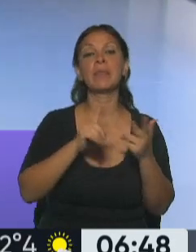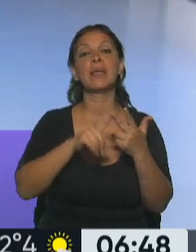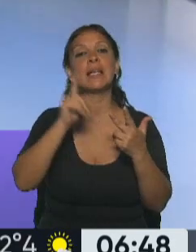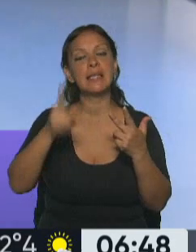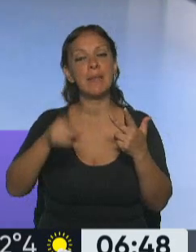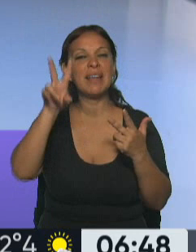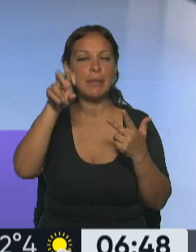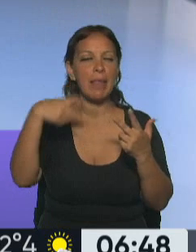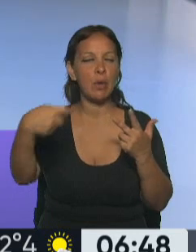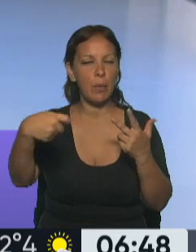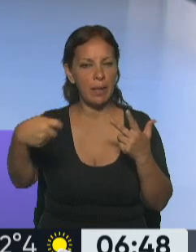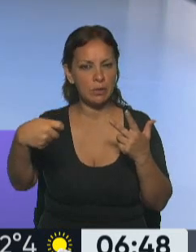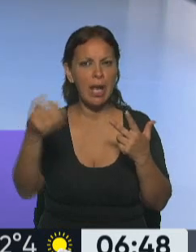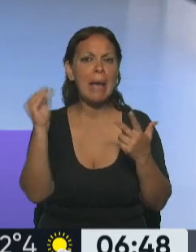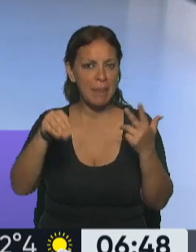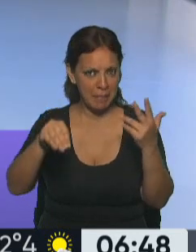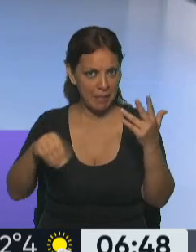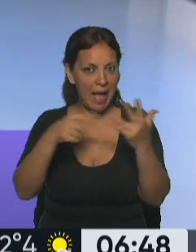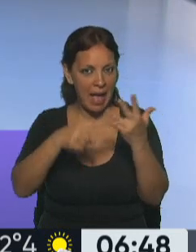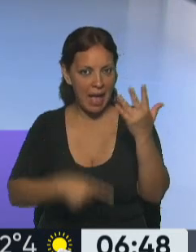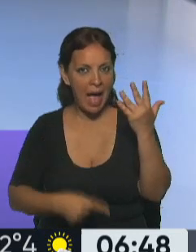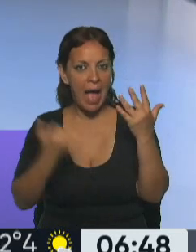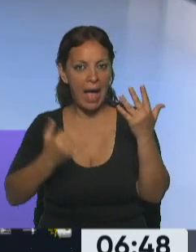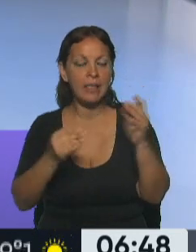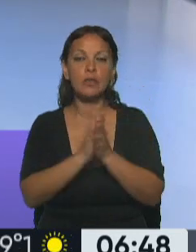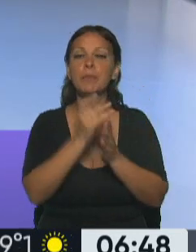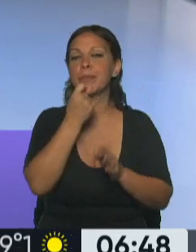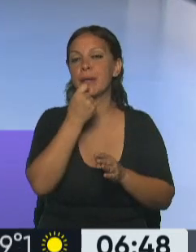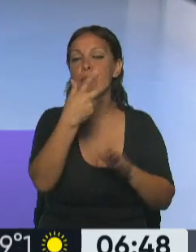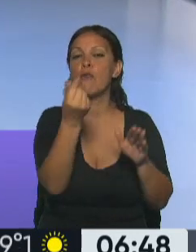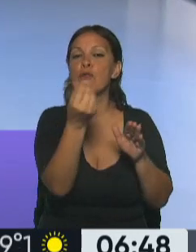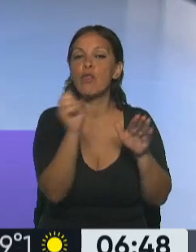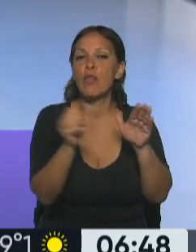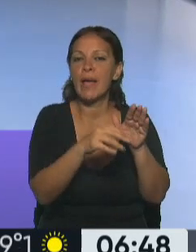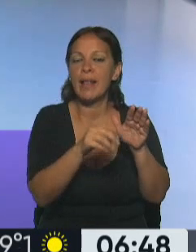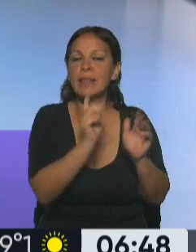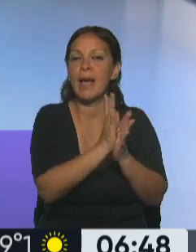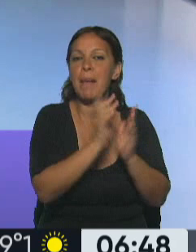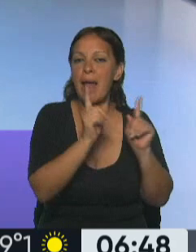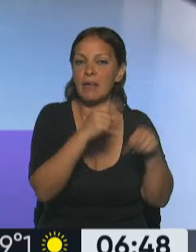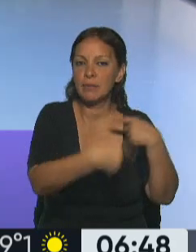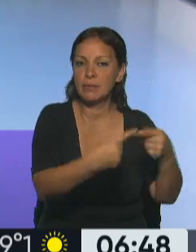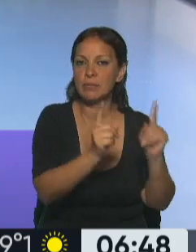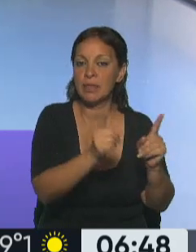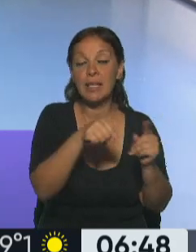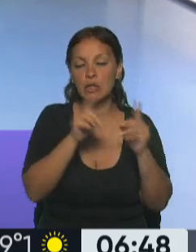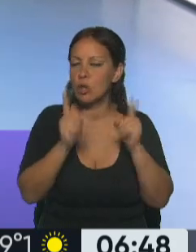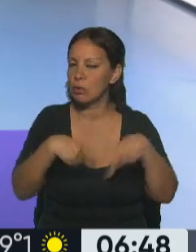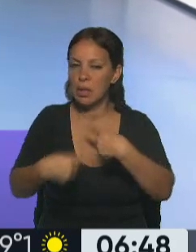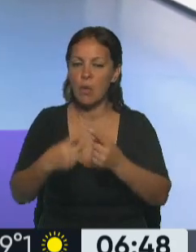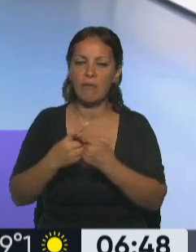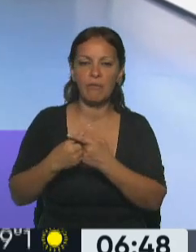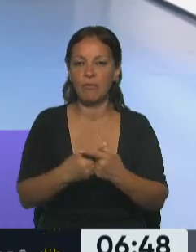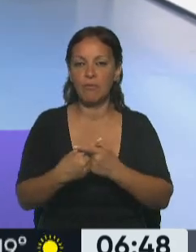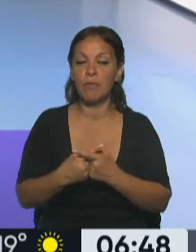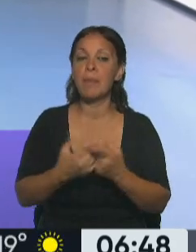movilidad jubilatoria. Hay otros temas, por ejemplo, el Fondo de Garantía de Sustentabilidad, que también está en debate y es prenda de negociación. Bueno, a ver, negociación y